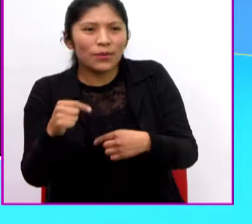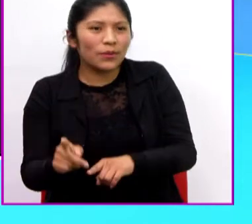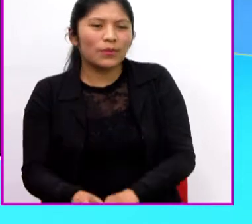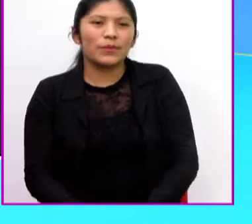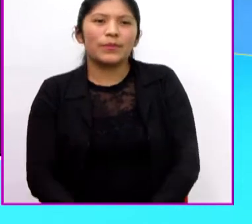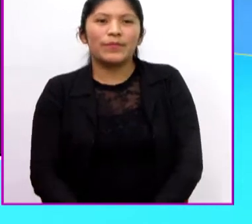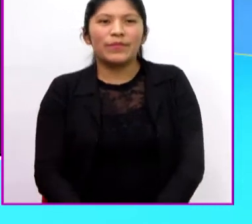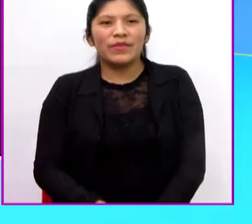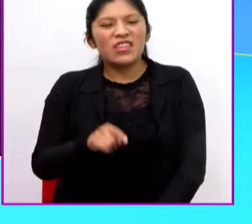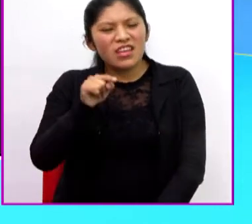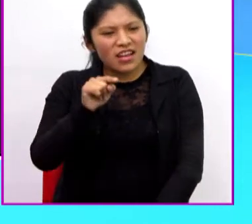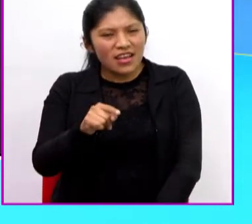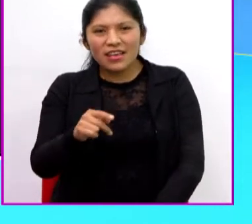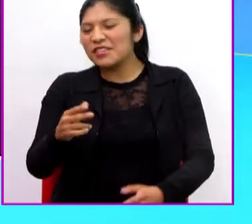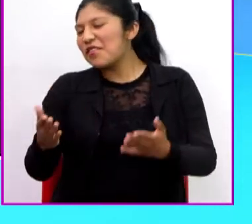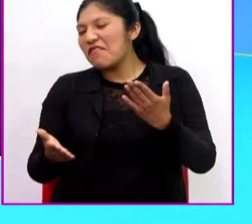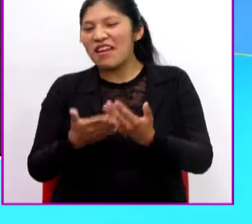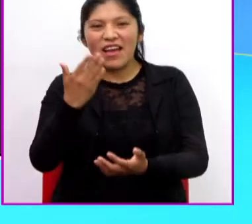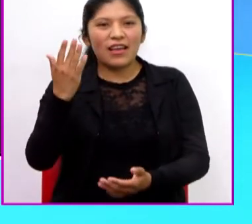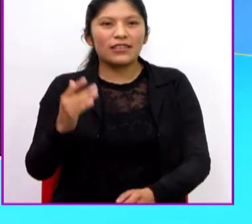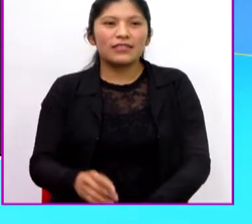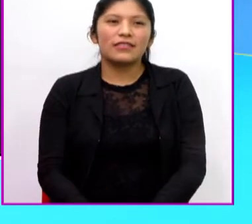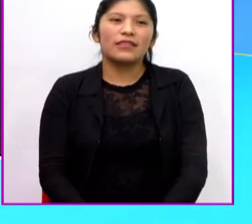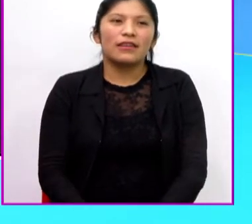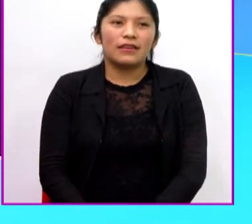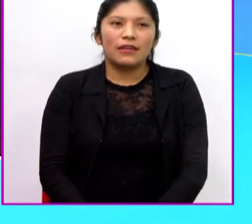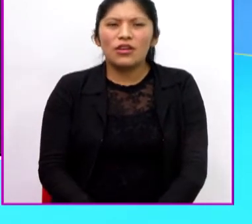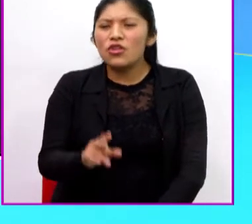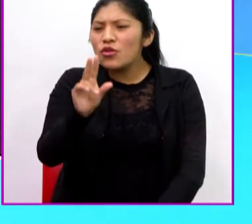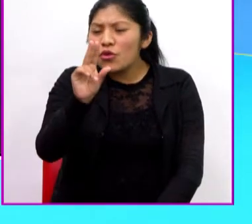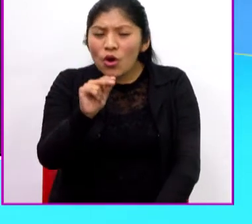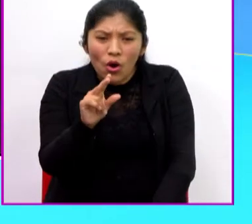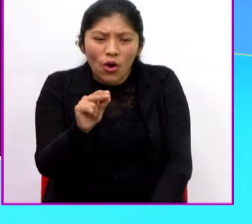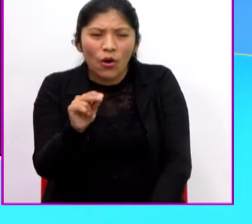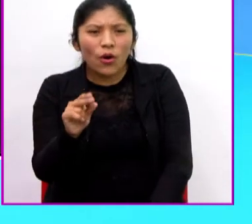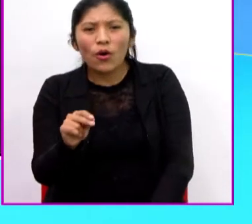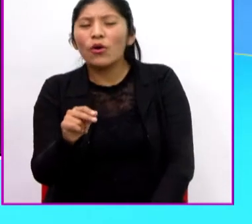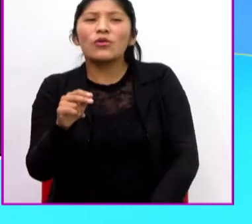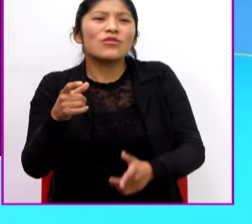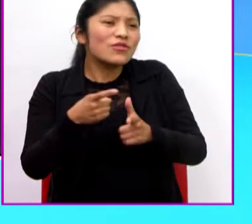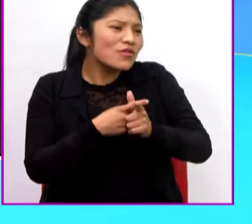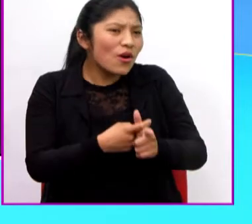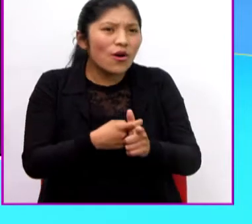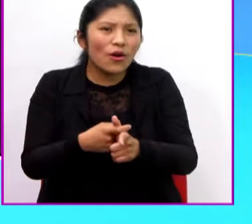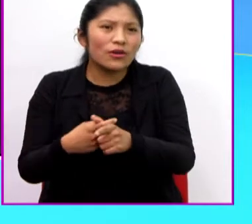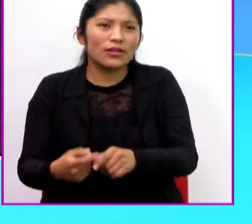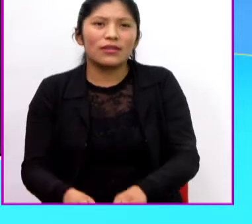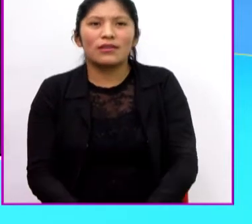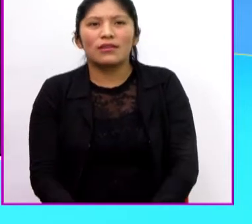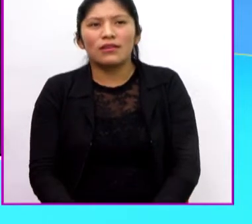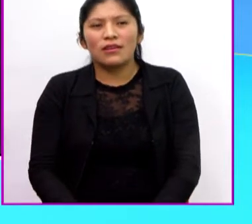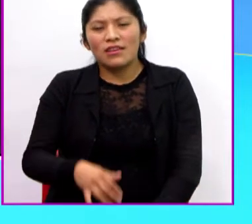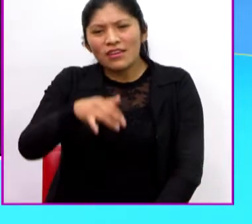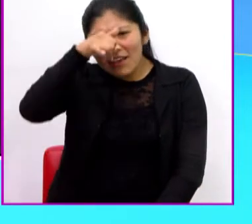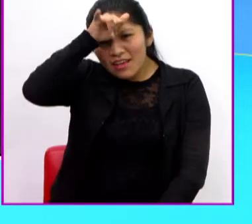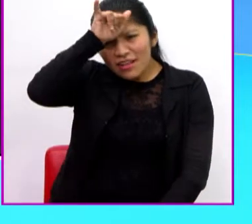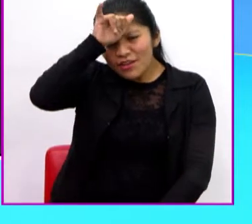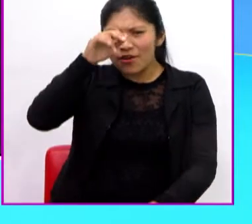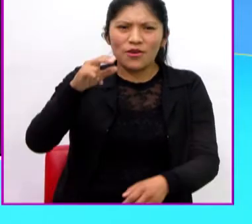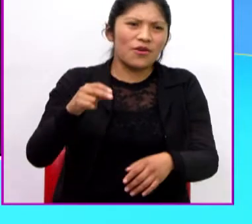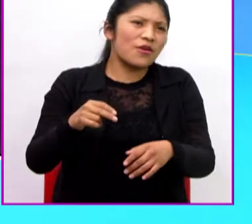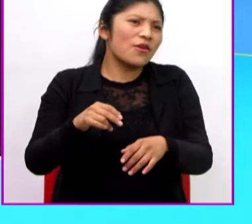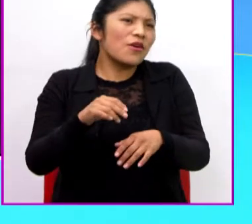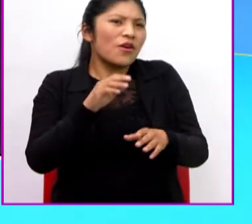Esto será pan comido. ¡No! ¡Corran! ¡Arturo!